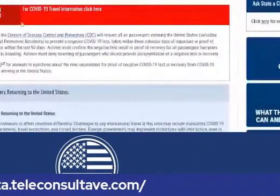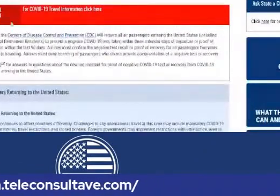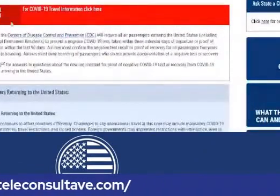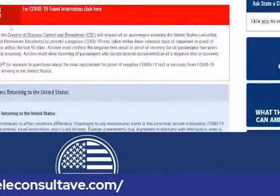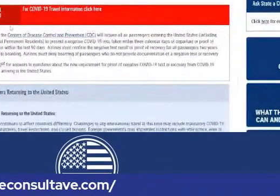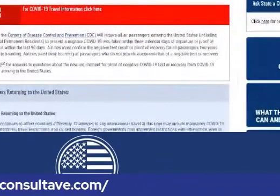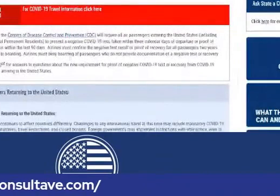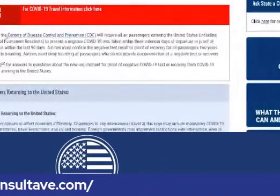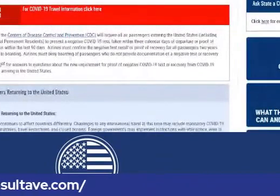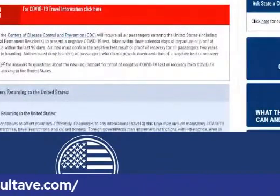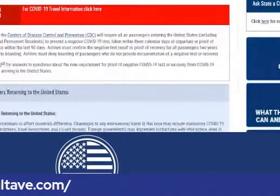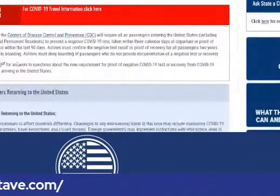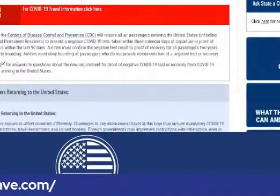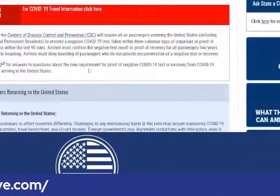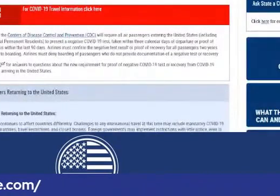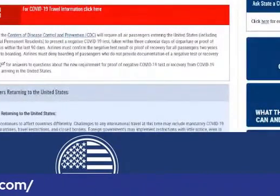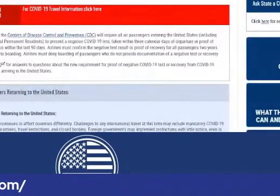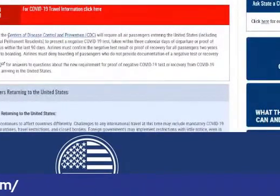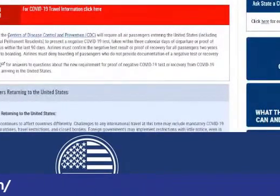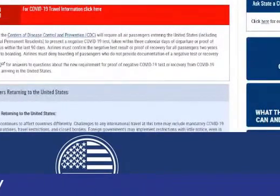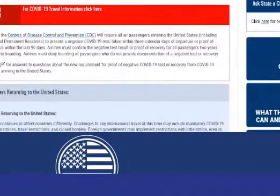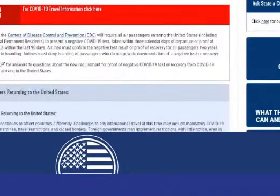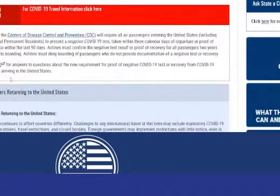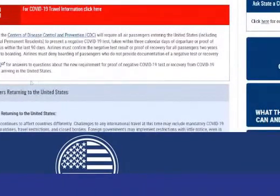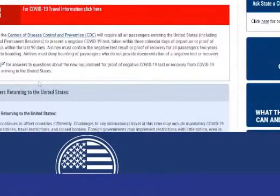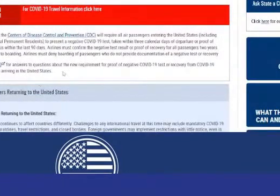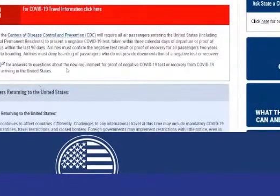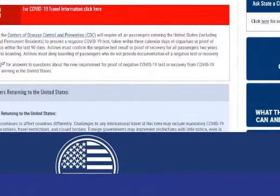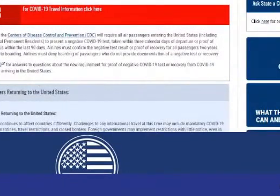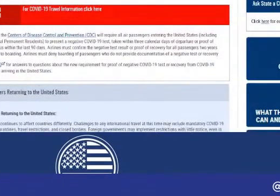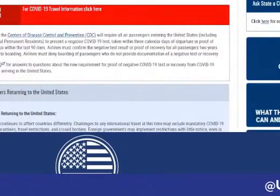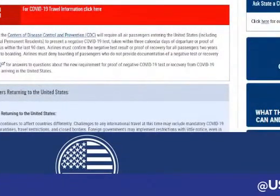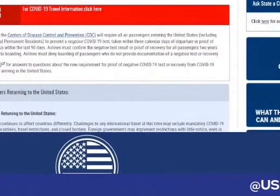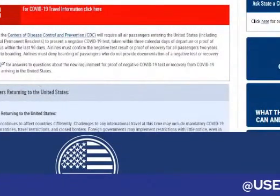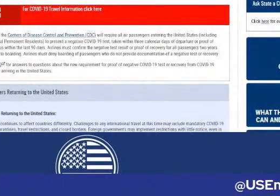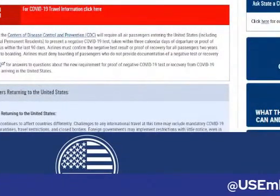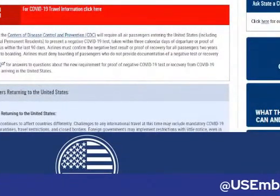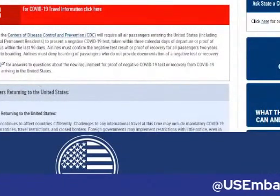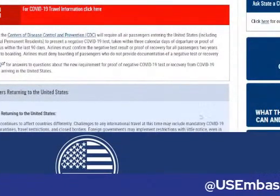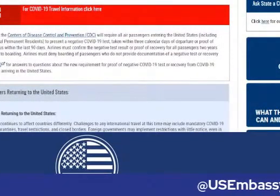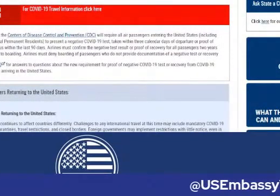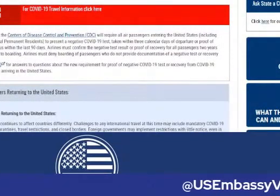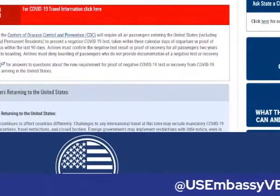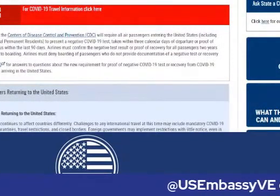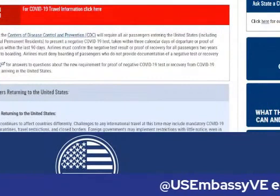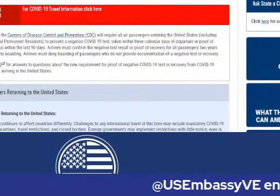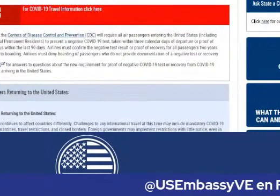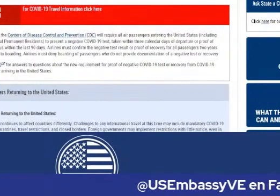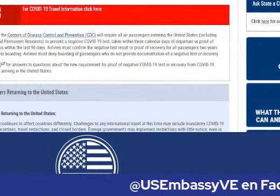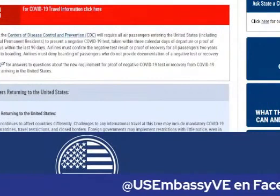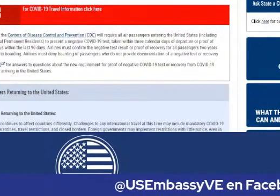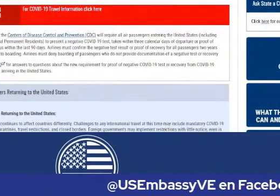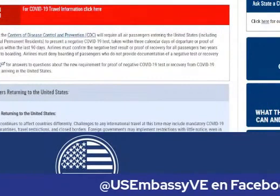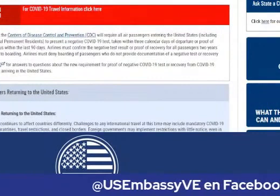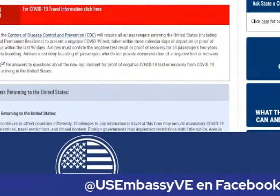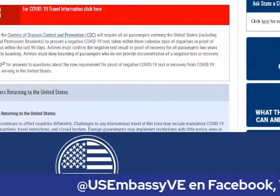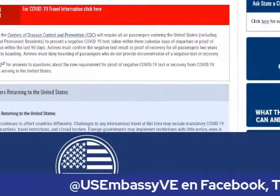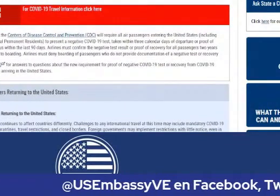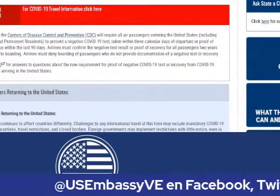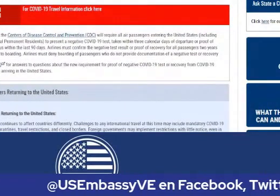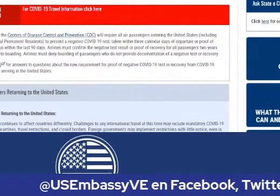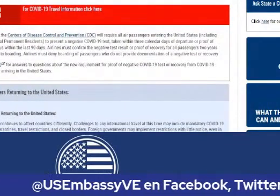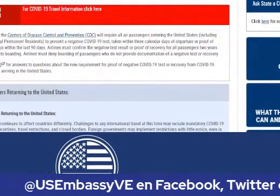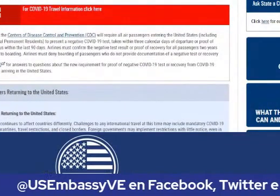que dice que todos los pues casi todos los visitantes a los eeuu tienen que tener una